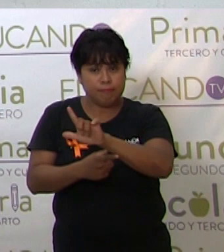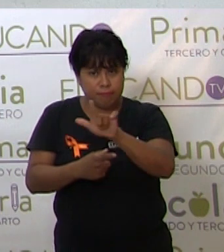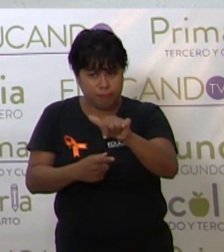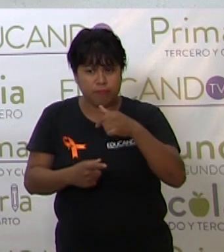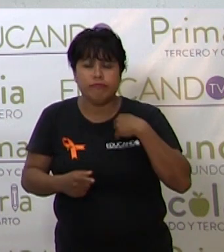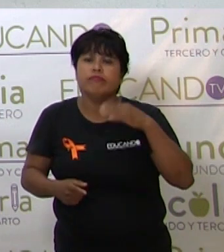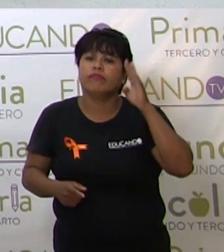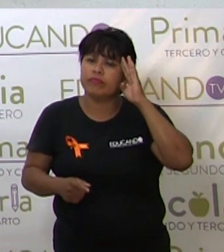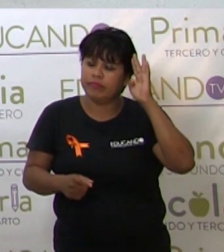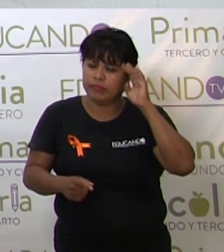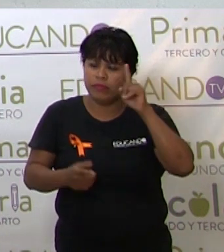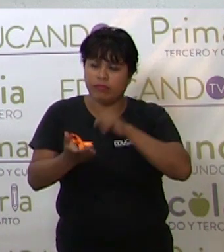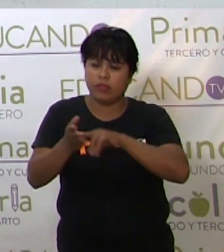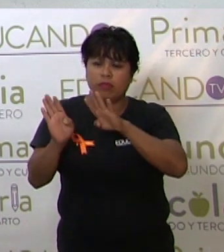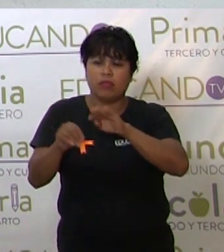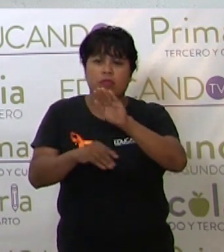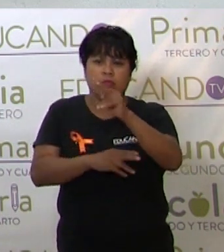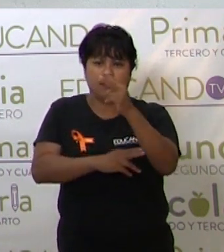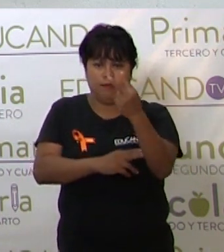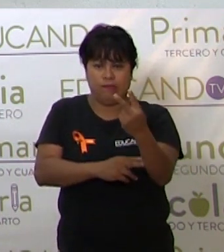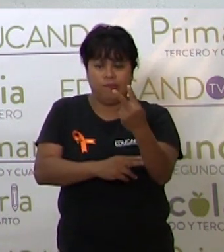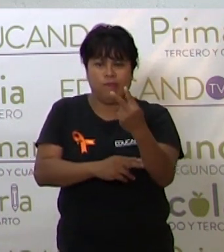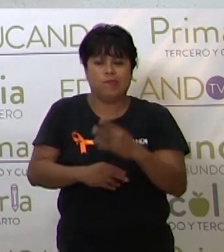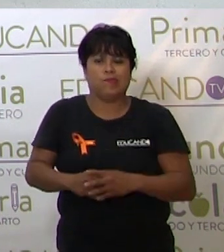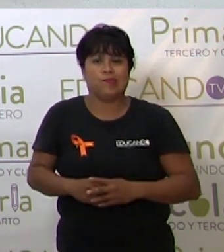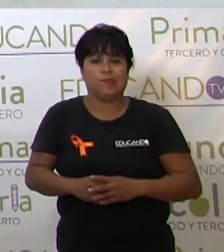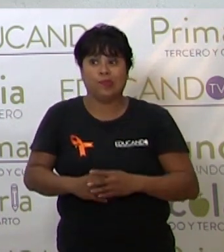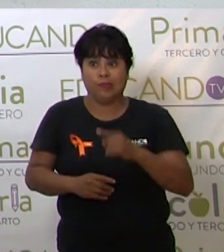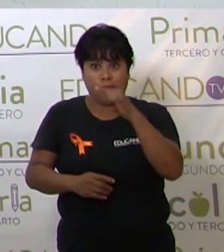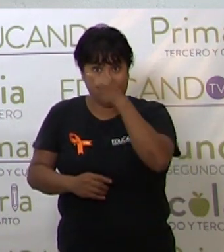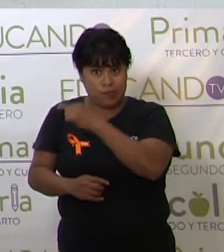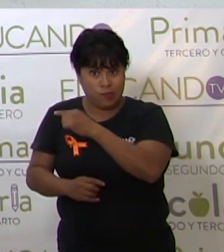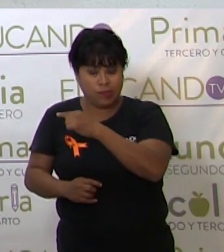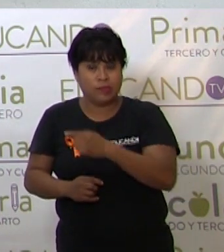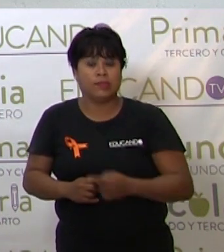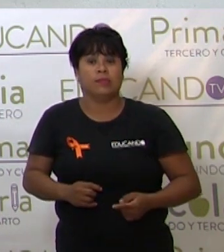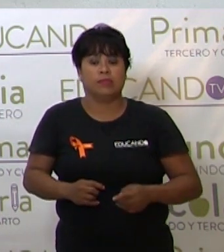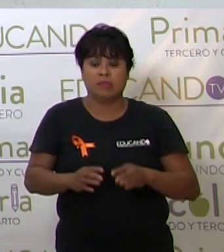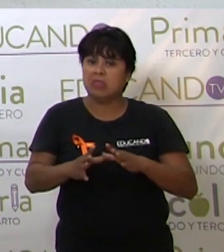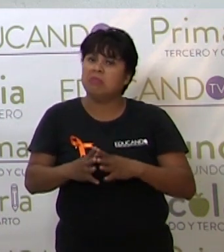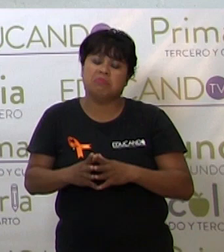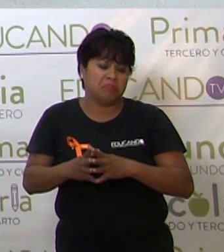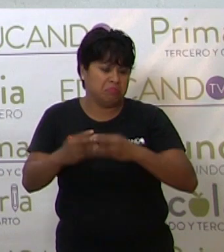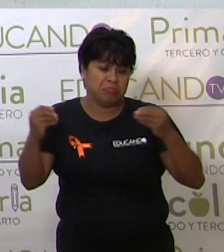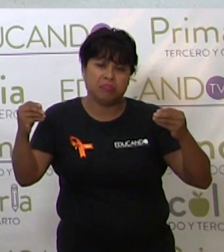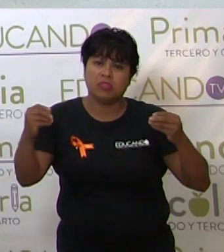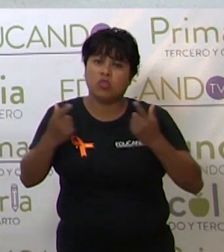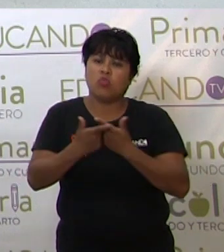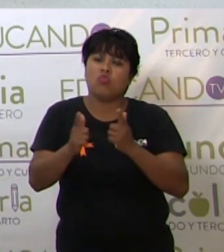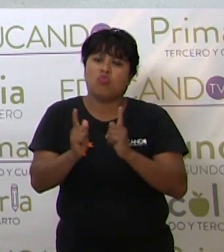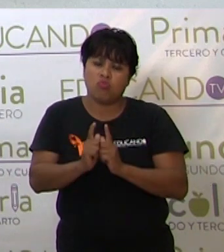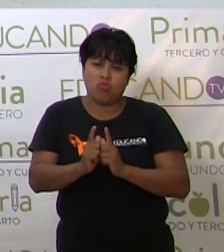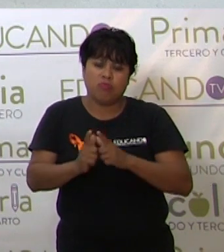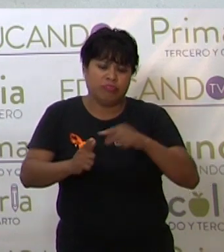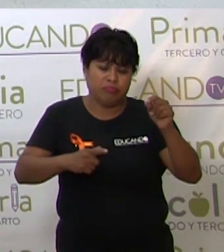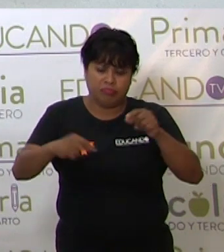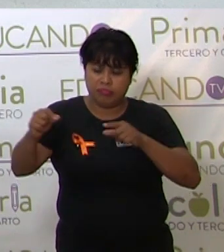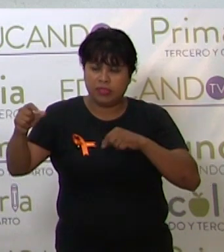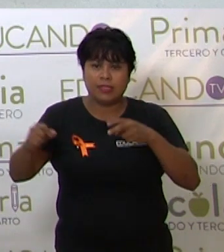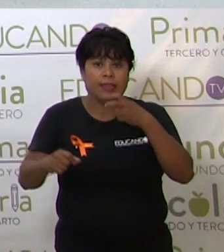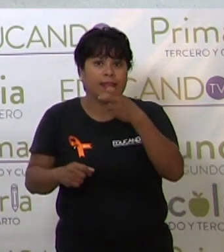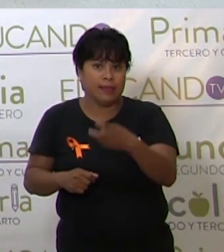consideré 1992. Ahí se desintegró el grupo, perdón. Y tras ese